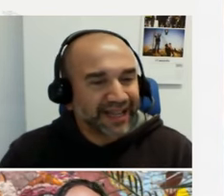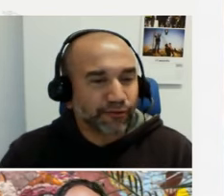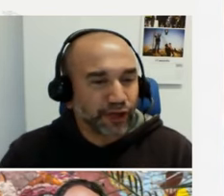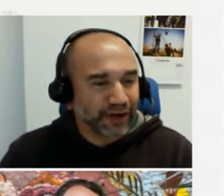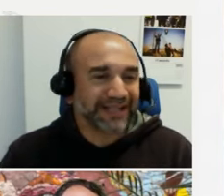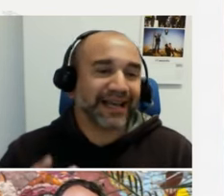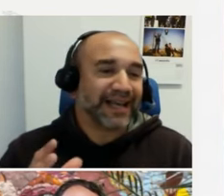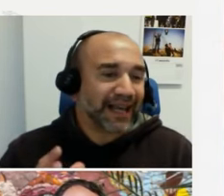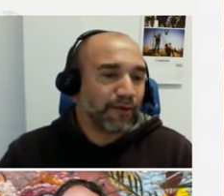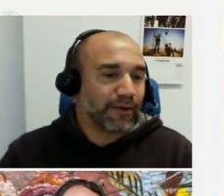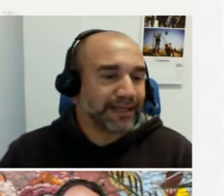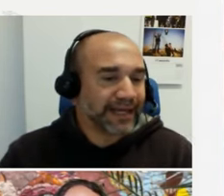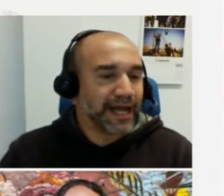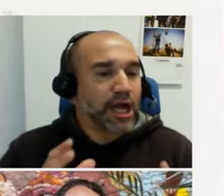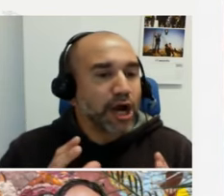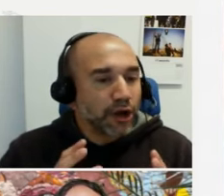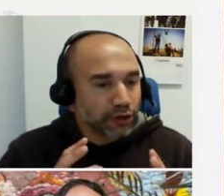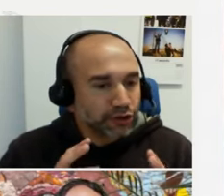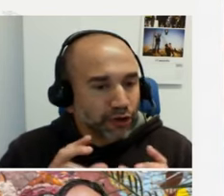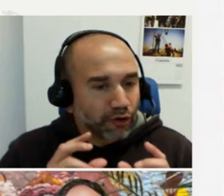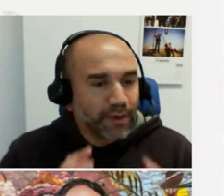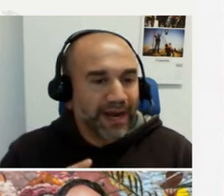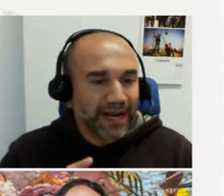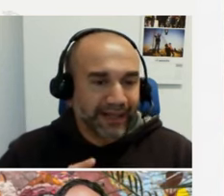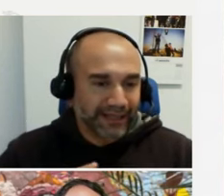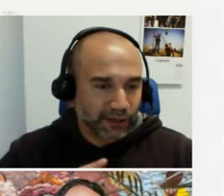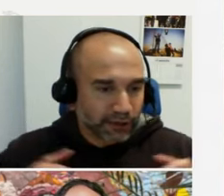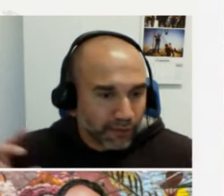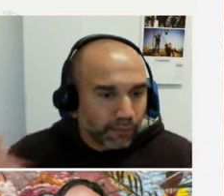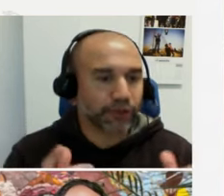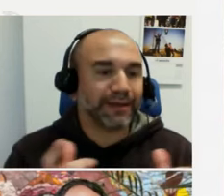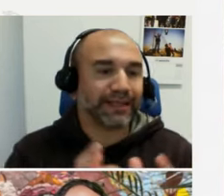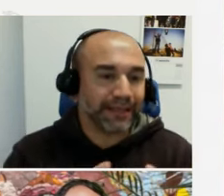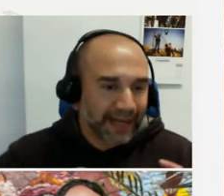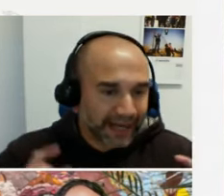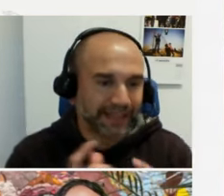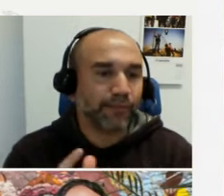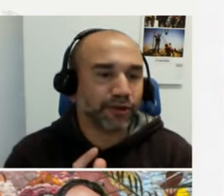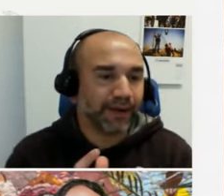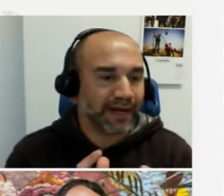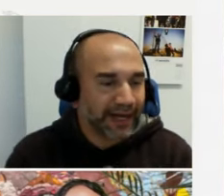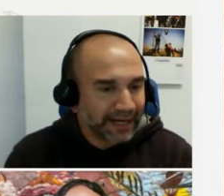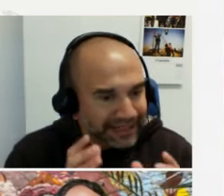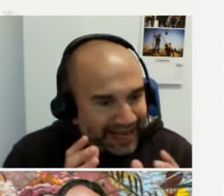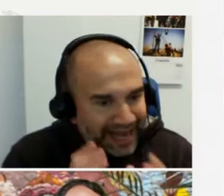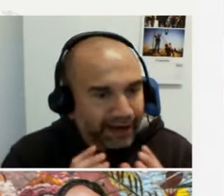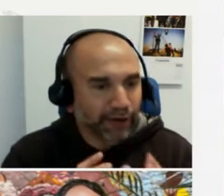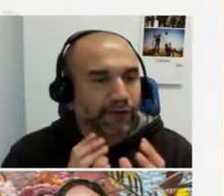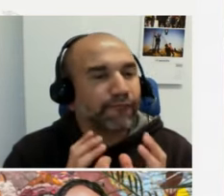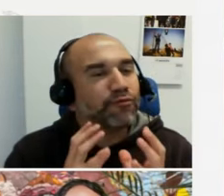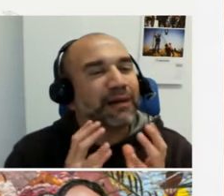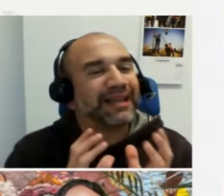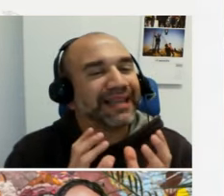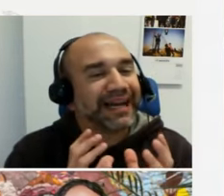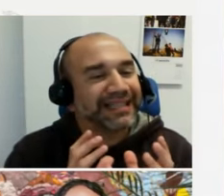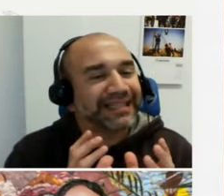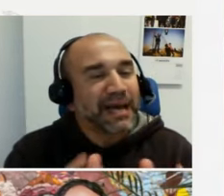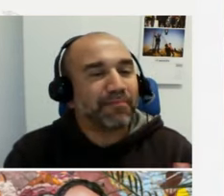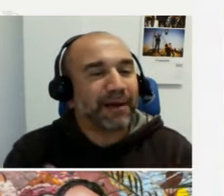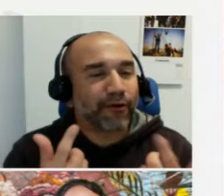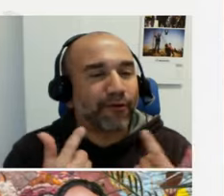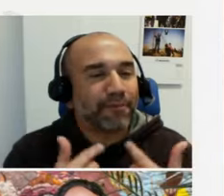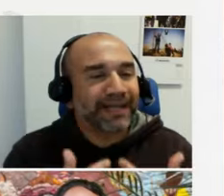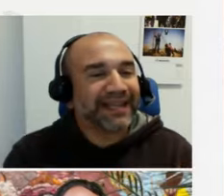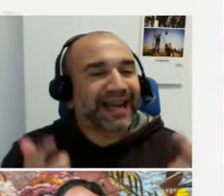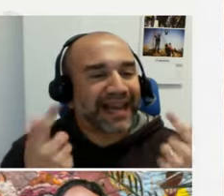estas discusiones que vuelvo a decir no son solo juvenilistas sino que son mucho más integrales y mucho más generales creo que son fundamentales